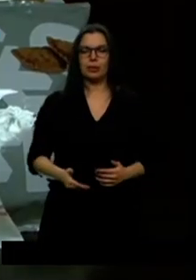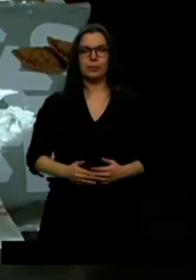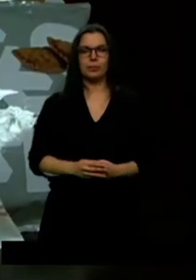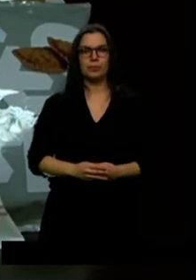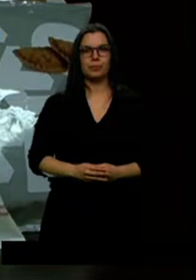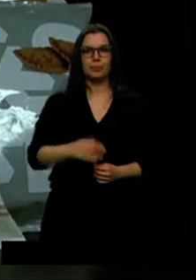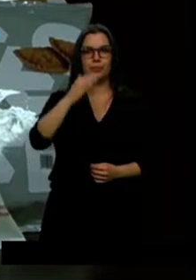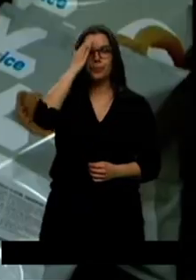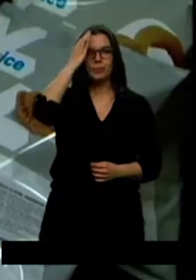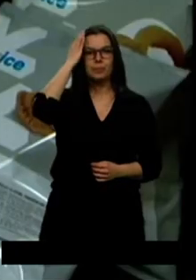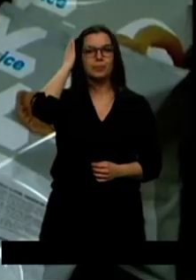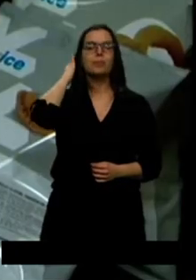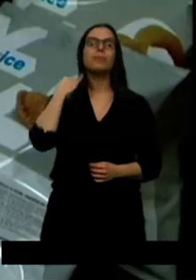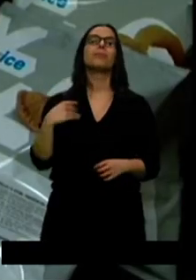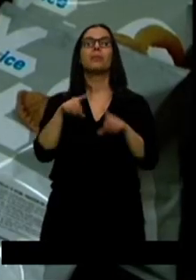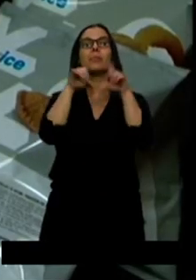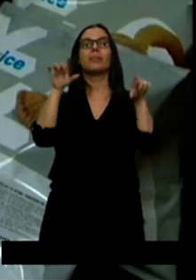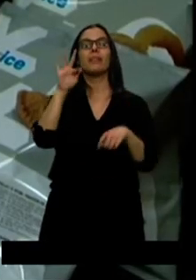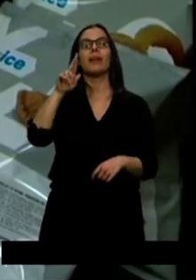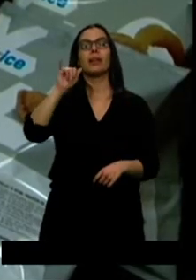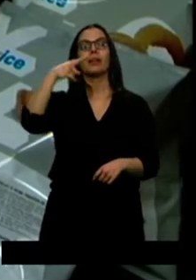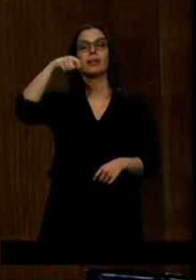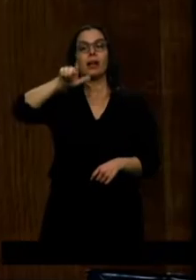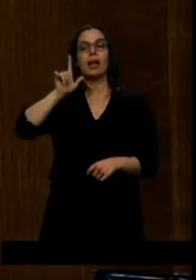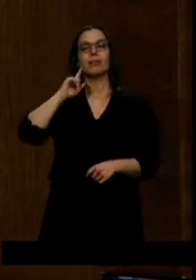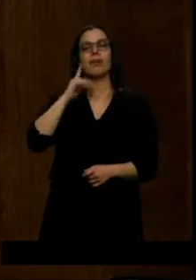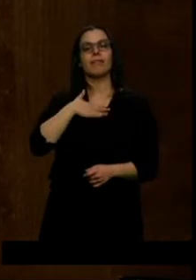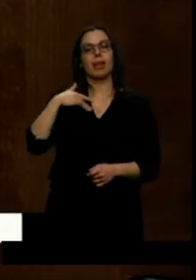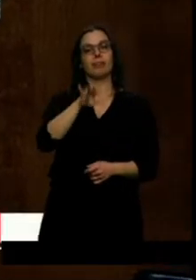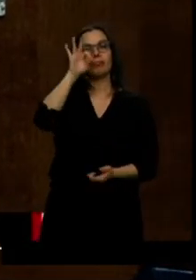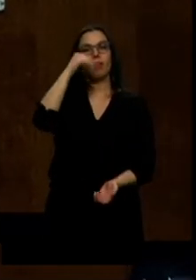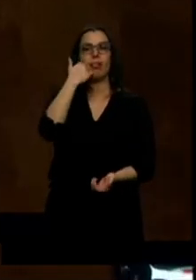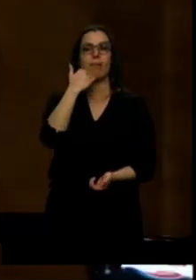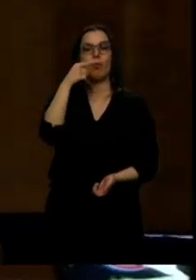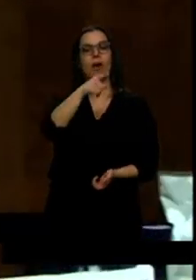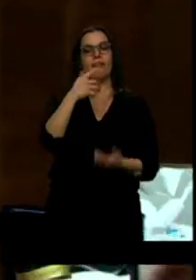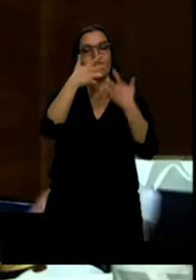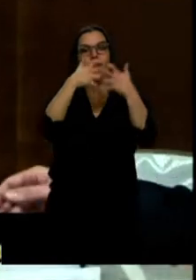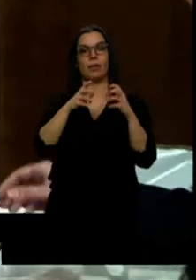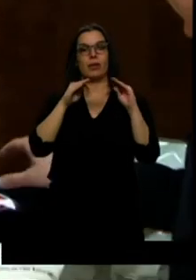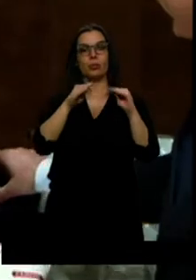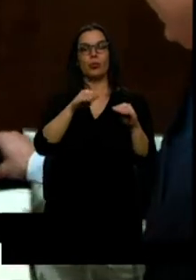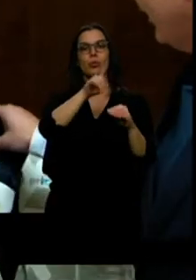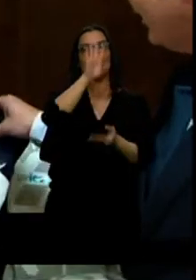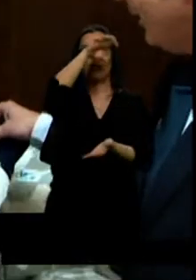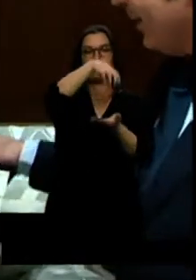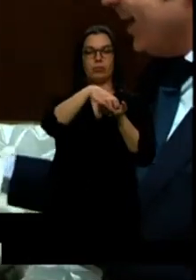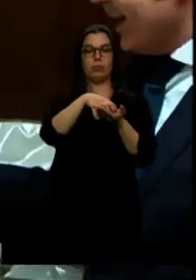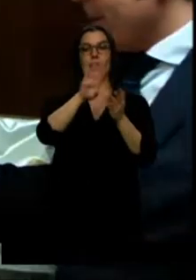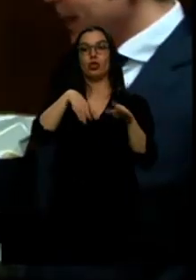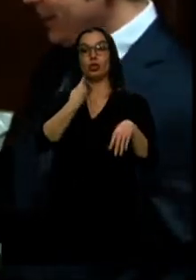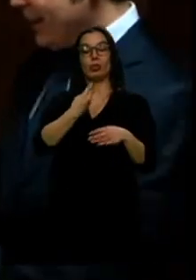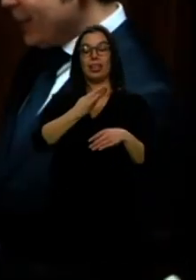La empresa Freigel ha apostado por Zamora y tiene en su planta de Roales del Pan uno de sus siete centros de la península ibérica. De aquí, con 200